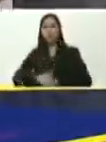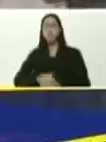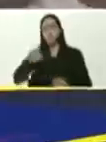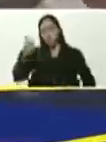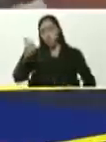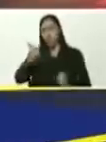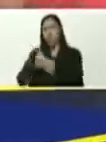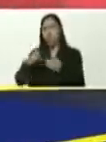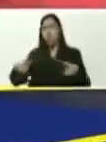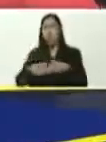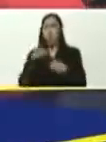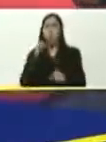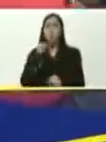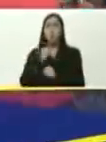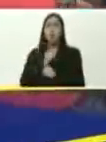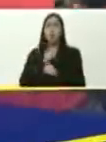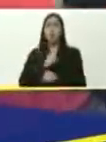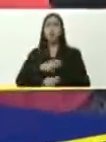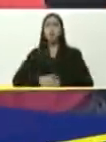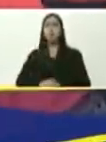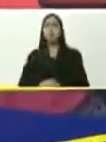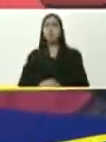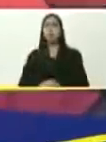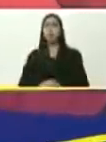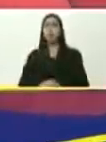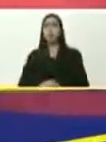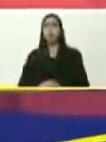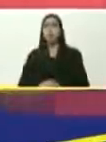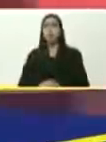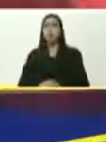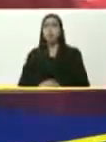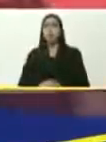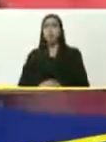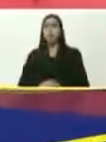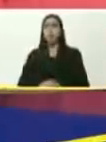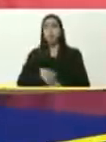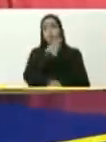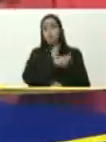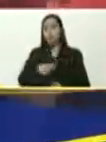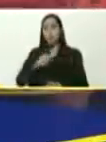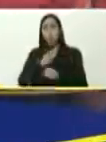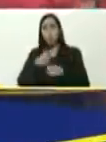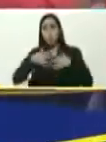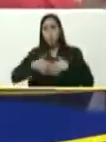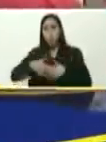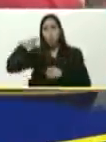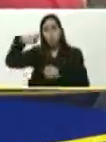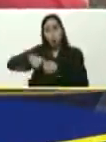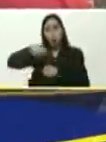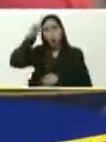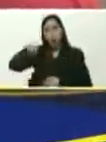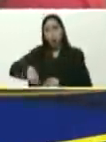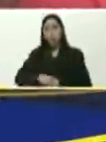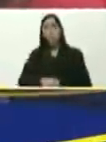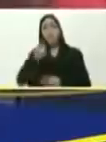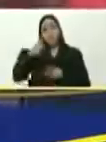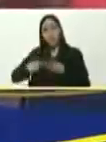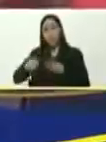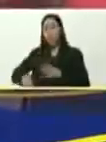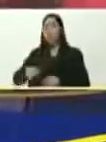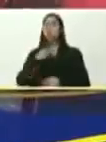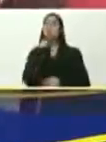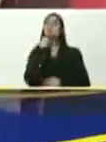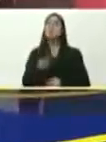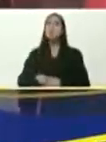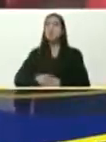esta fuerza labor, presidente. También reconocerle al presidente, todos los trabajadores, de PDVSA Gas, de Gas Miranda, a todas las voceras,